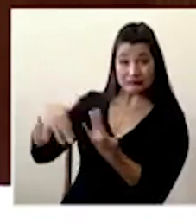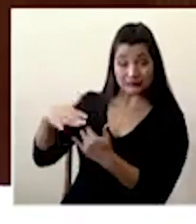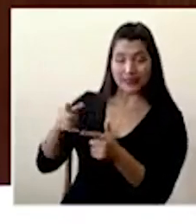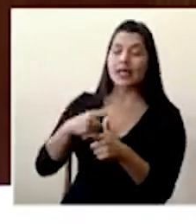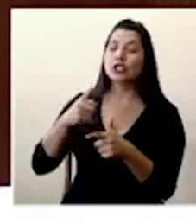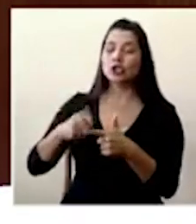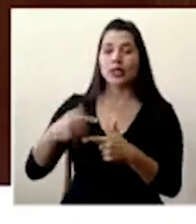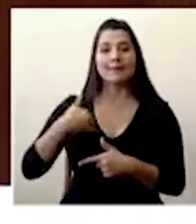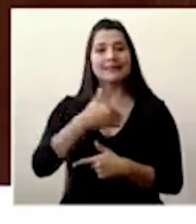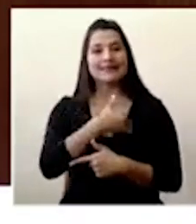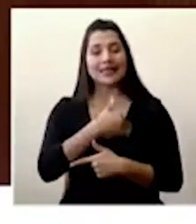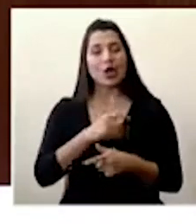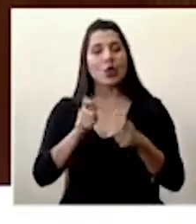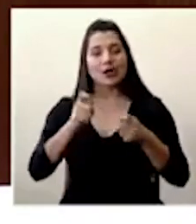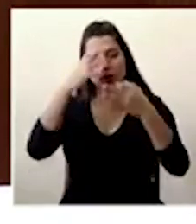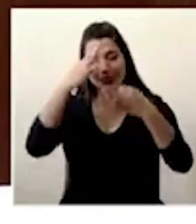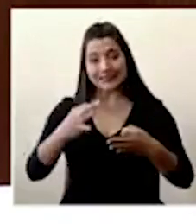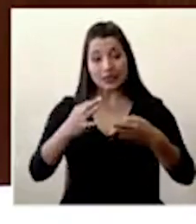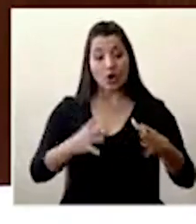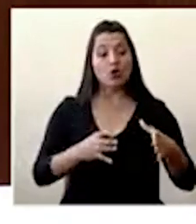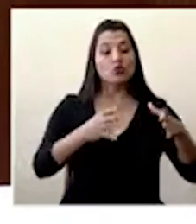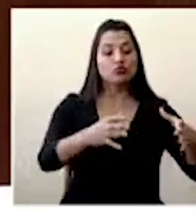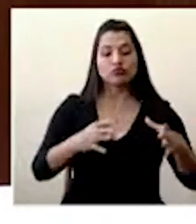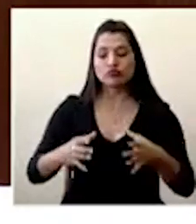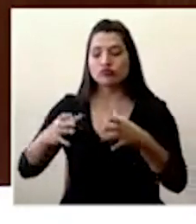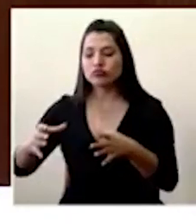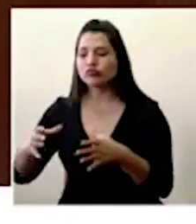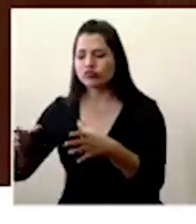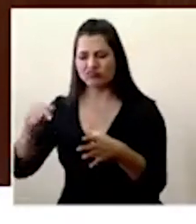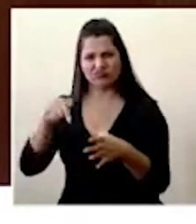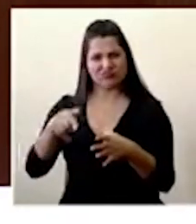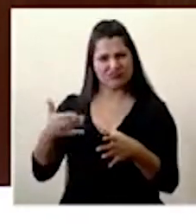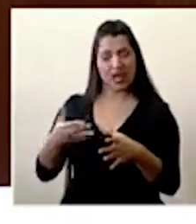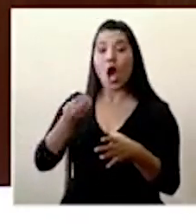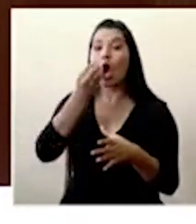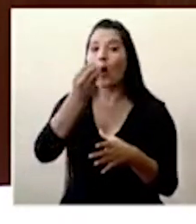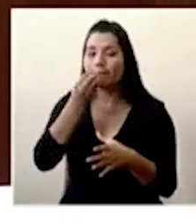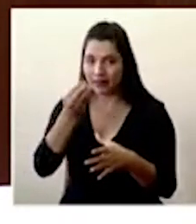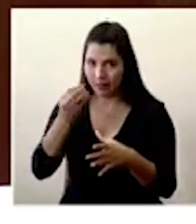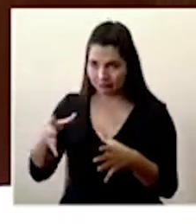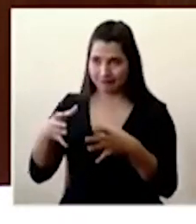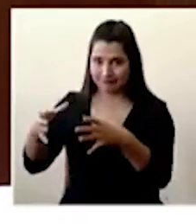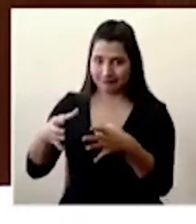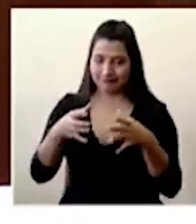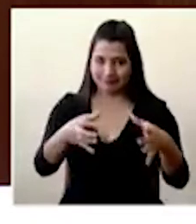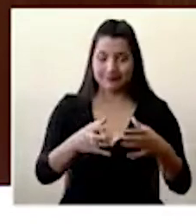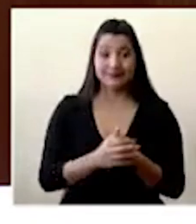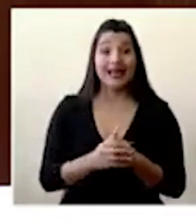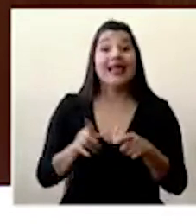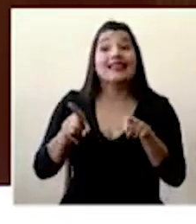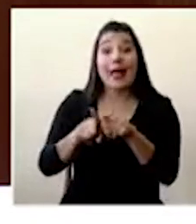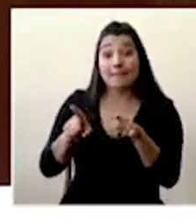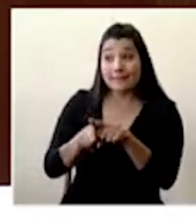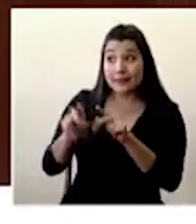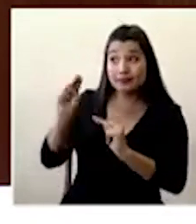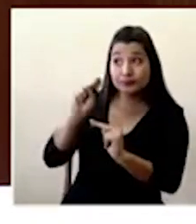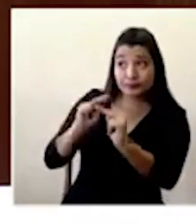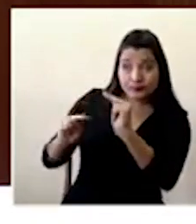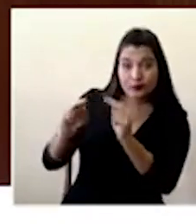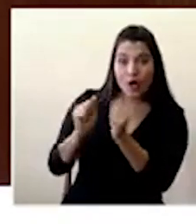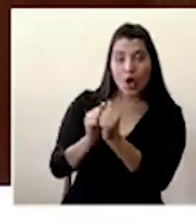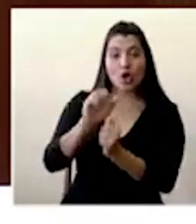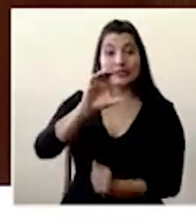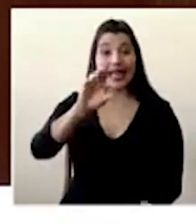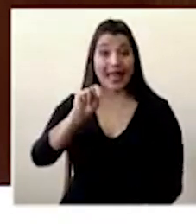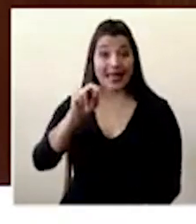Asimismo, hemos habilitado a las juntas de educación para que le compren al CNP o a un proveedor privado que pueda también